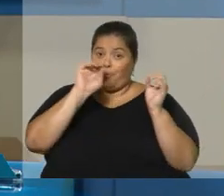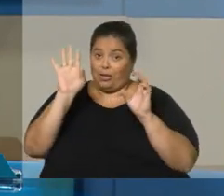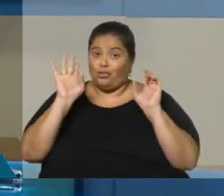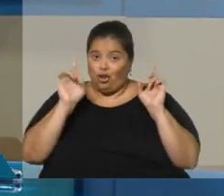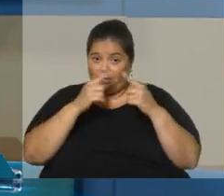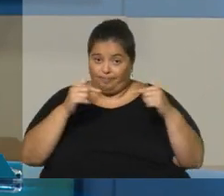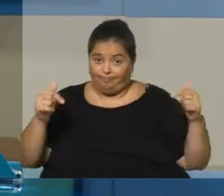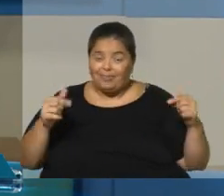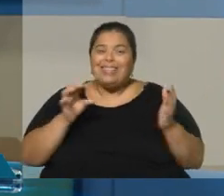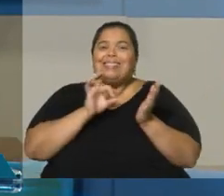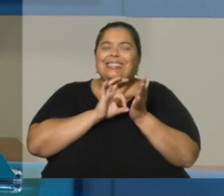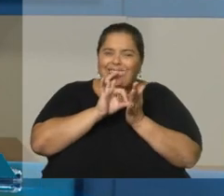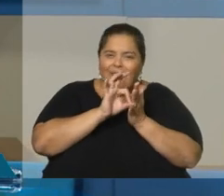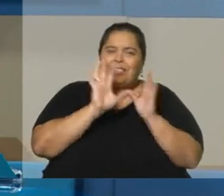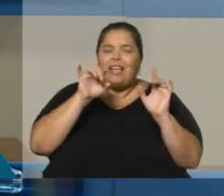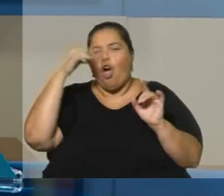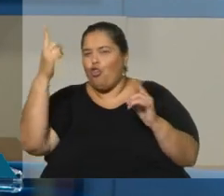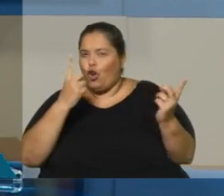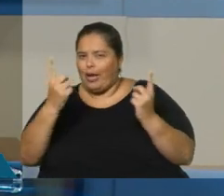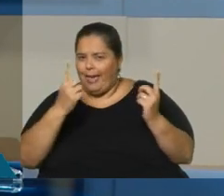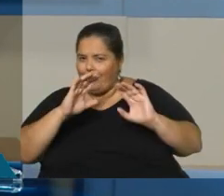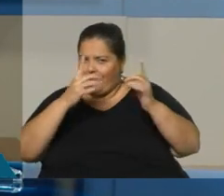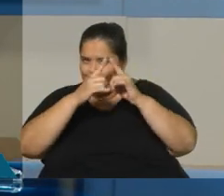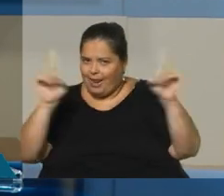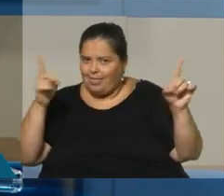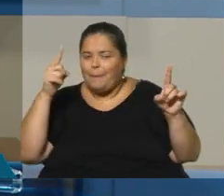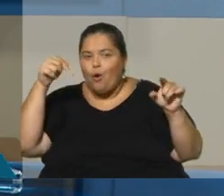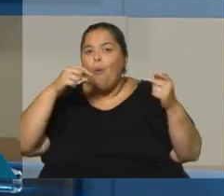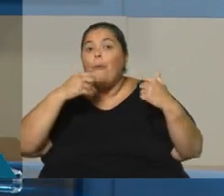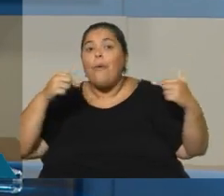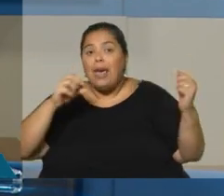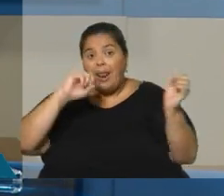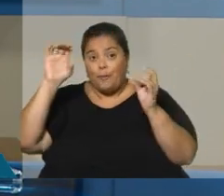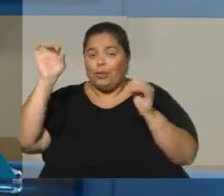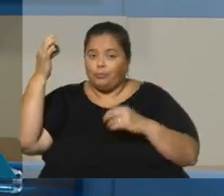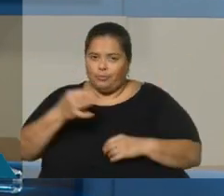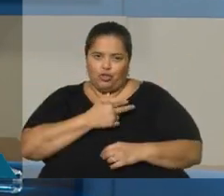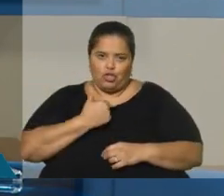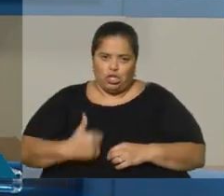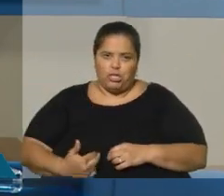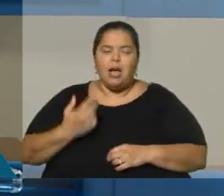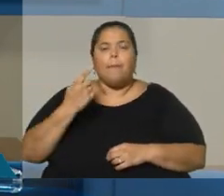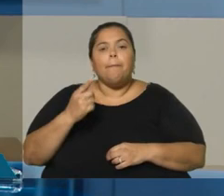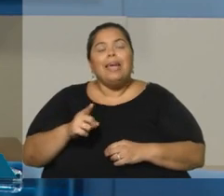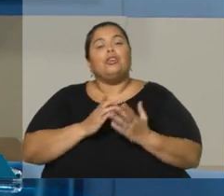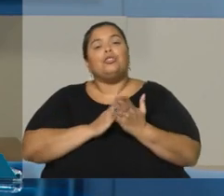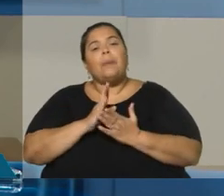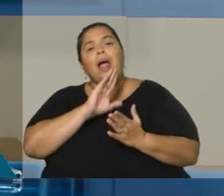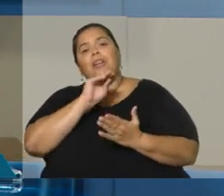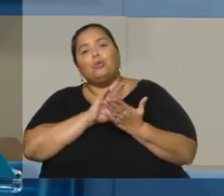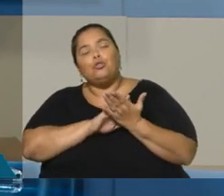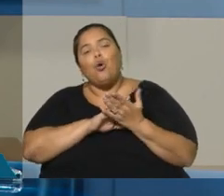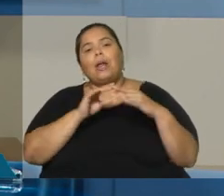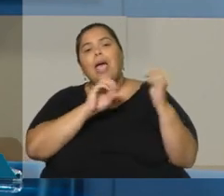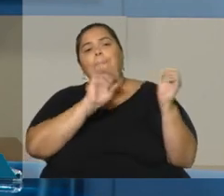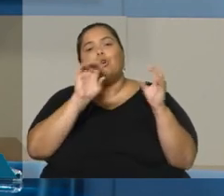En servicios, los clientes son otros, los más importantes. Pero precisamente, generalmente hablamos de exportaciones de bienes.